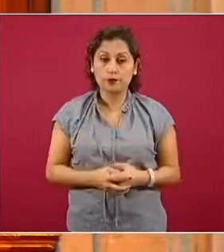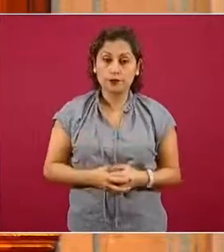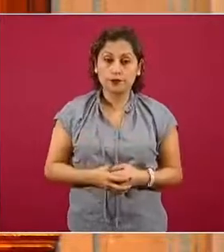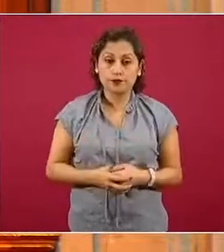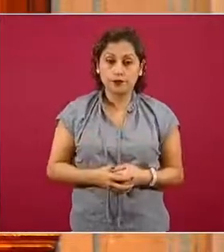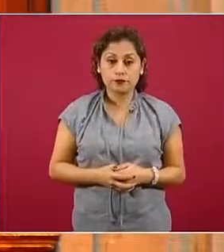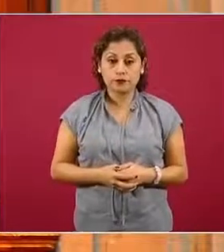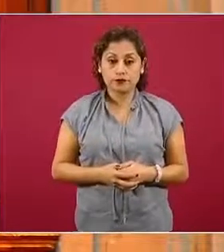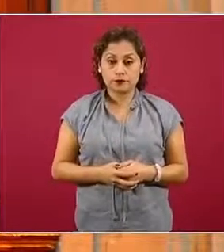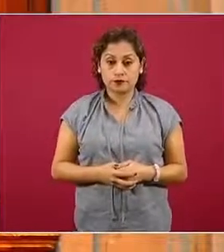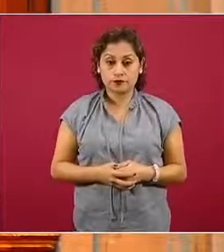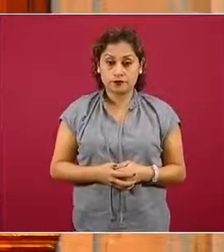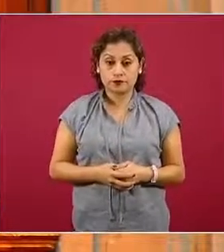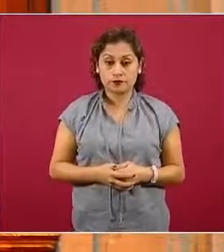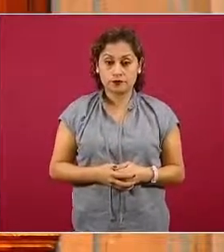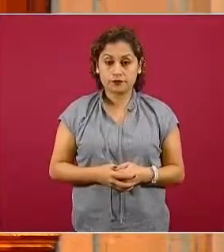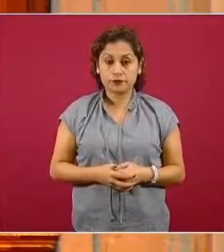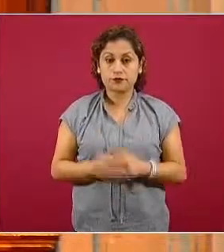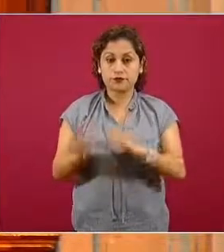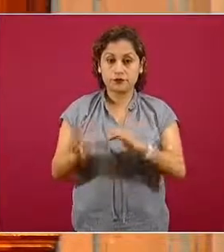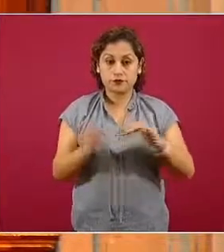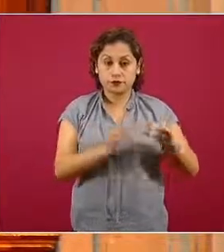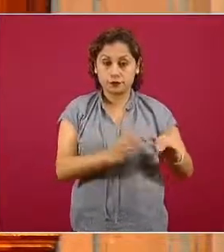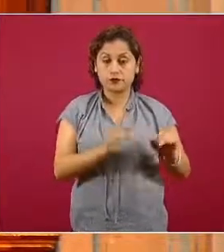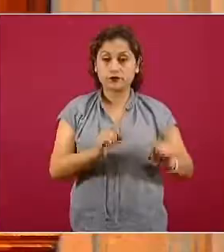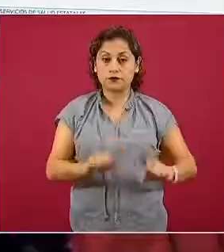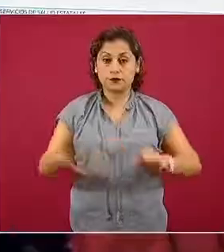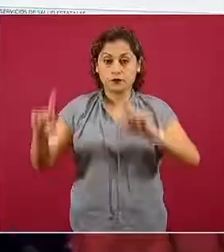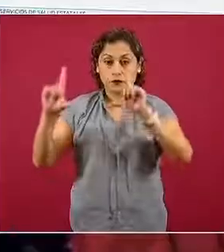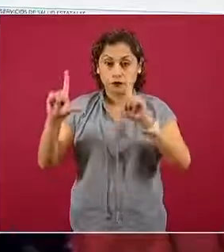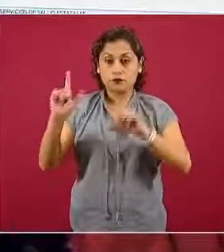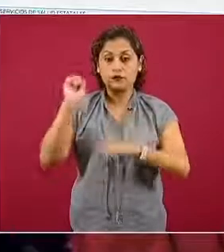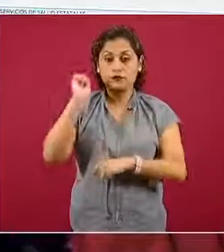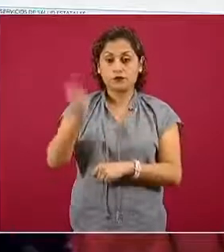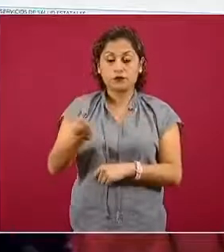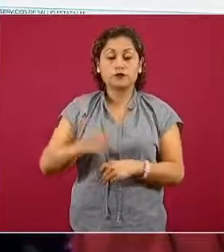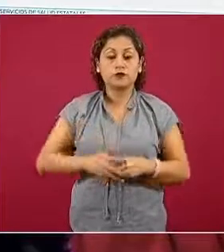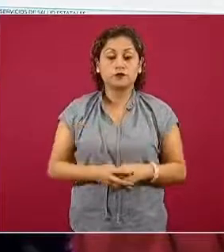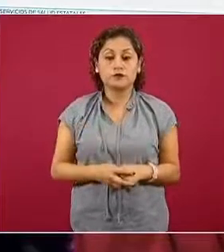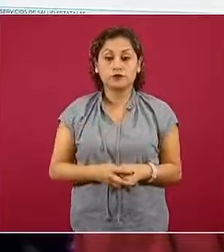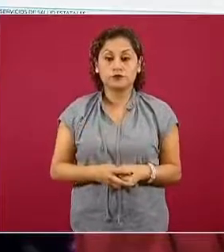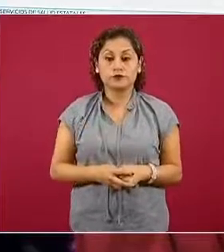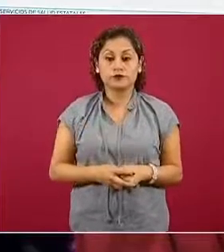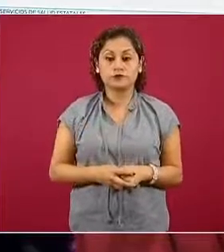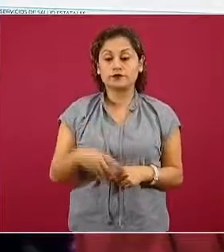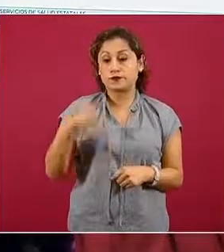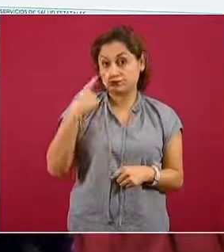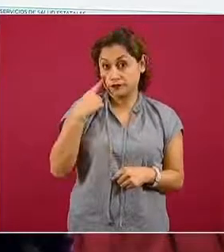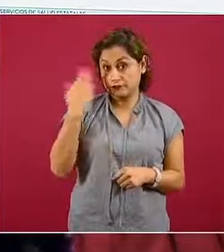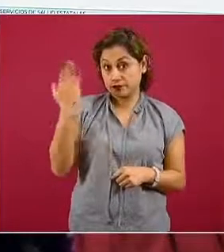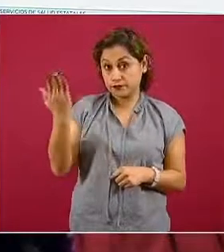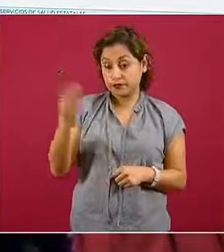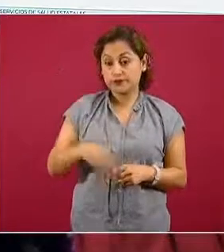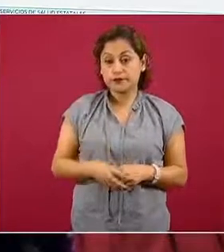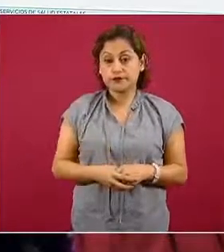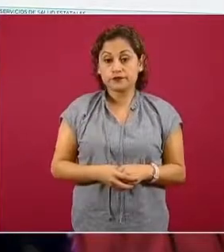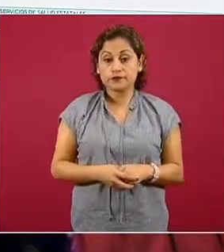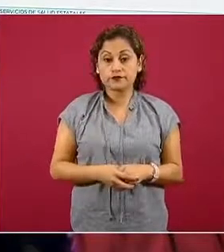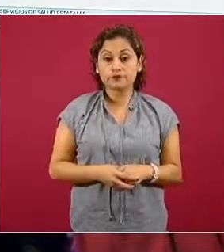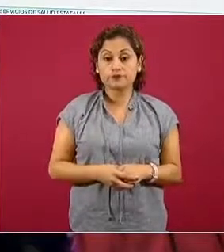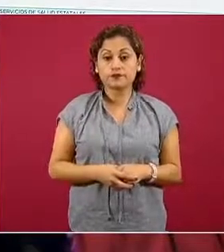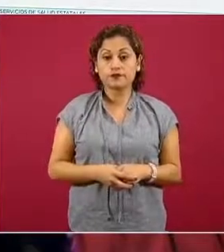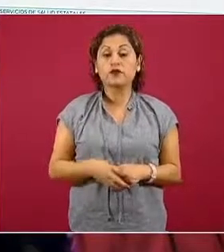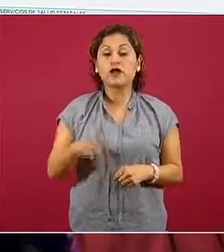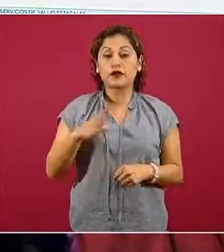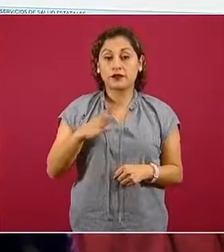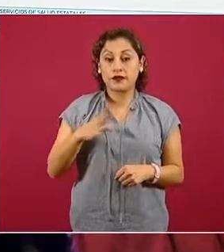Bien, pasemos a un siguiente grupo de diapositivas, aunque aquí primero podemos ver, ahora vamos a manejar los